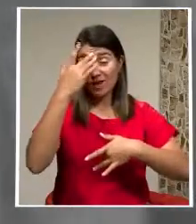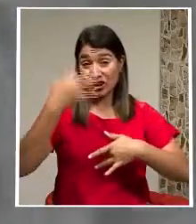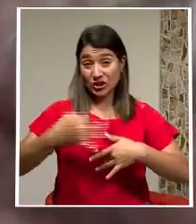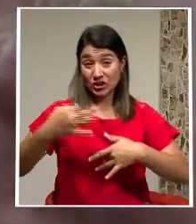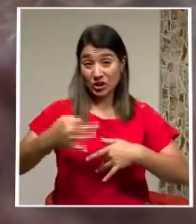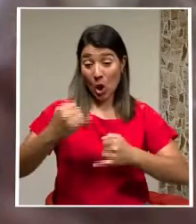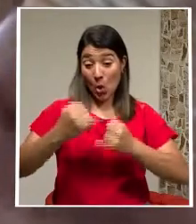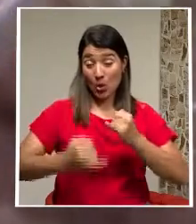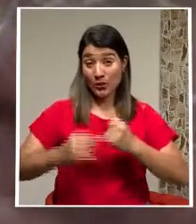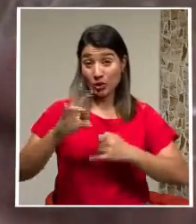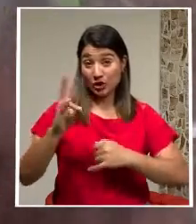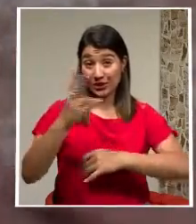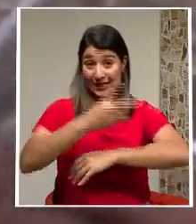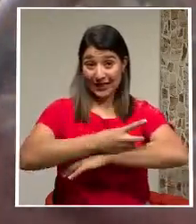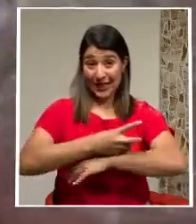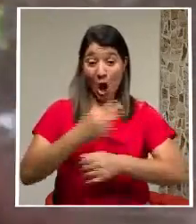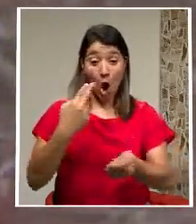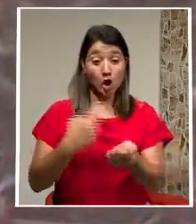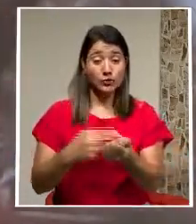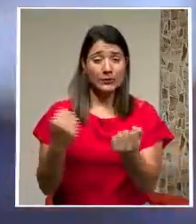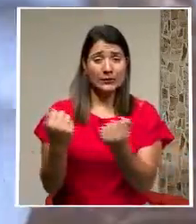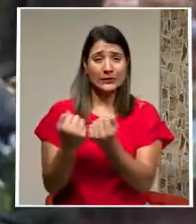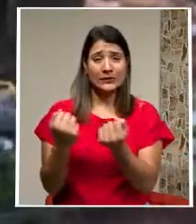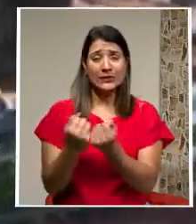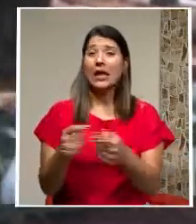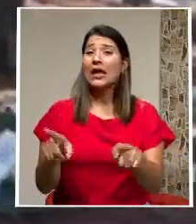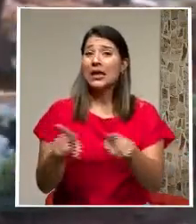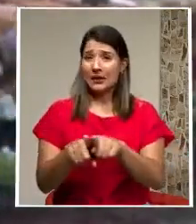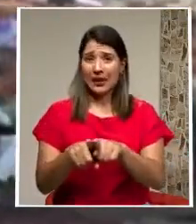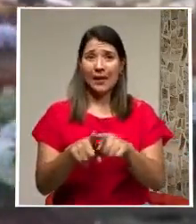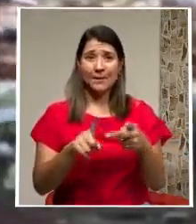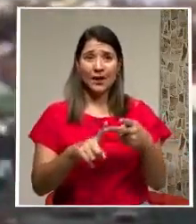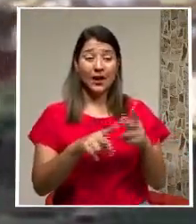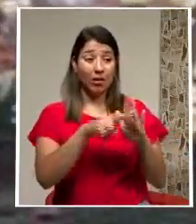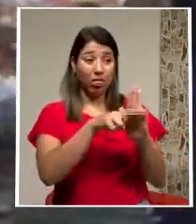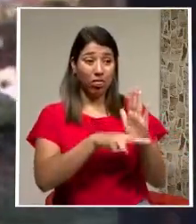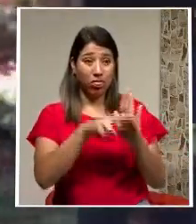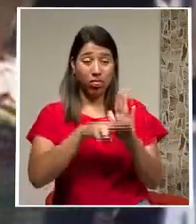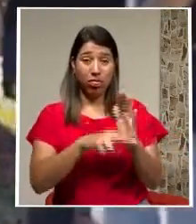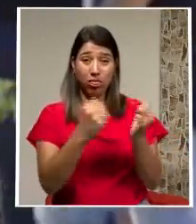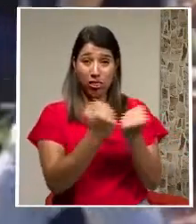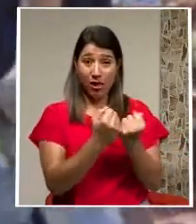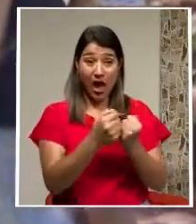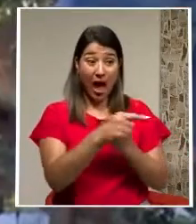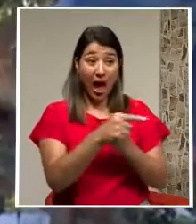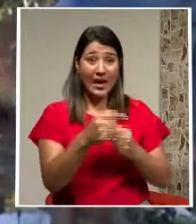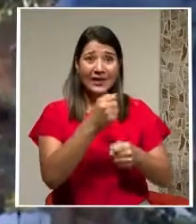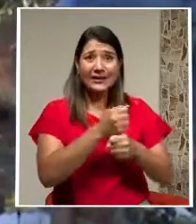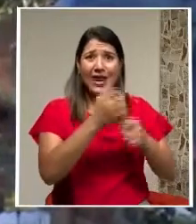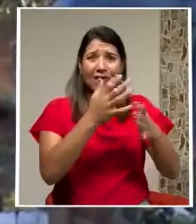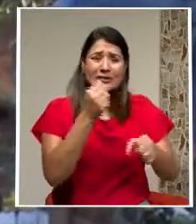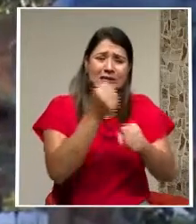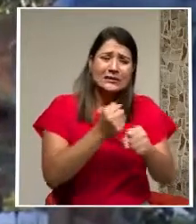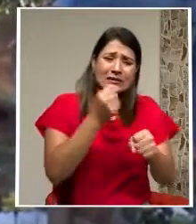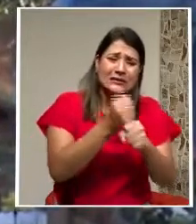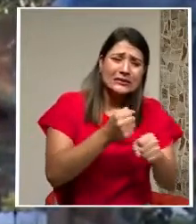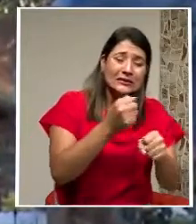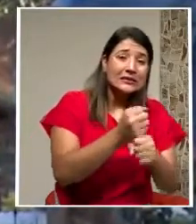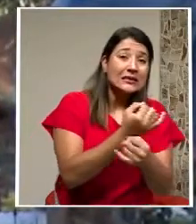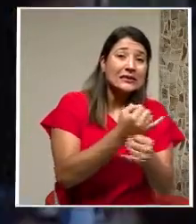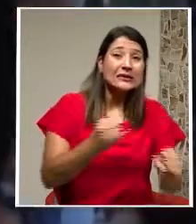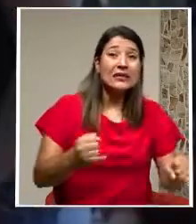días Los hospitales Están saturados Y también Las pompas fúnebres En los cementerios El personal Tiene que trabajar Ininterrumpidamente